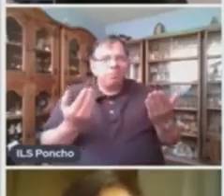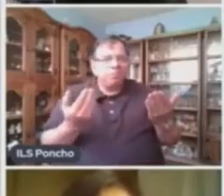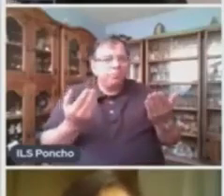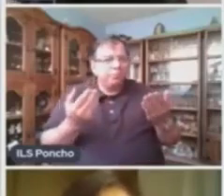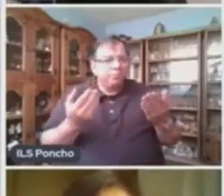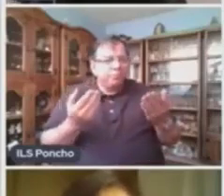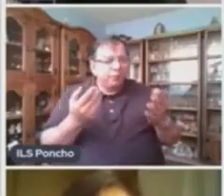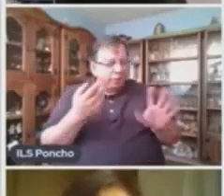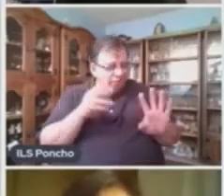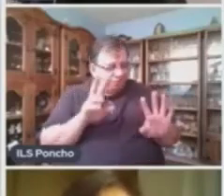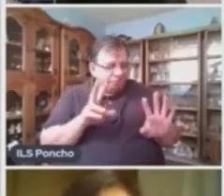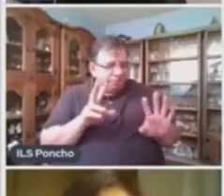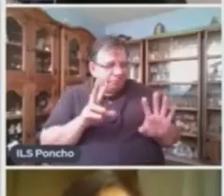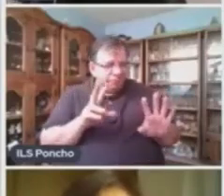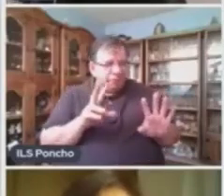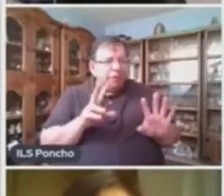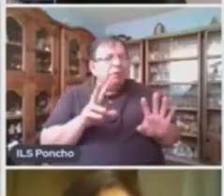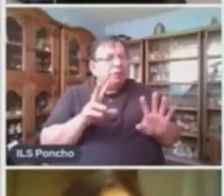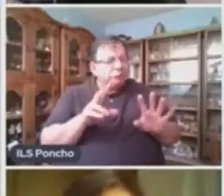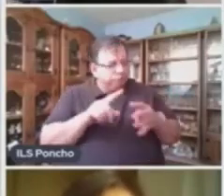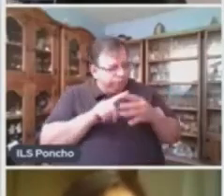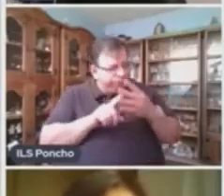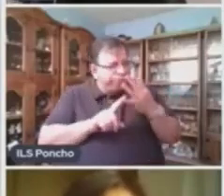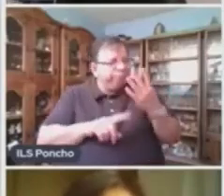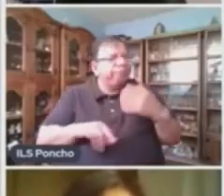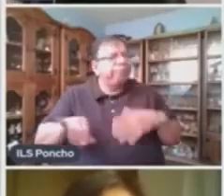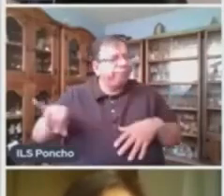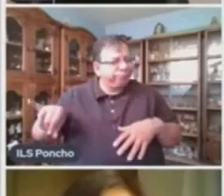Pues, veamos, todo es muy interesante, la verdad